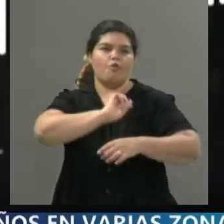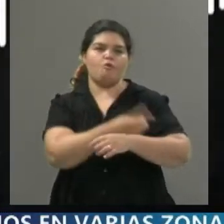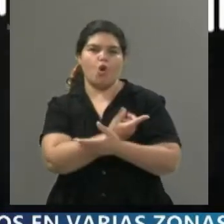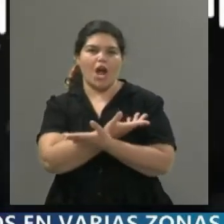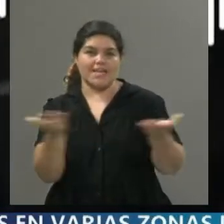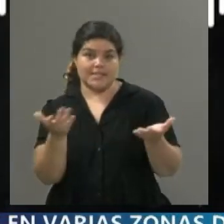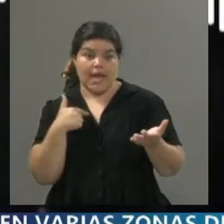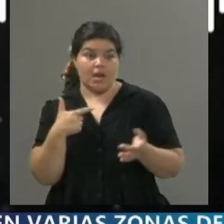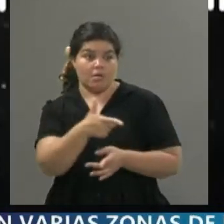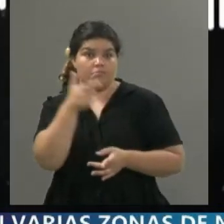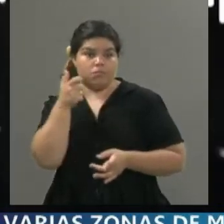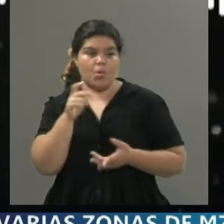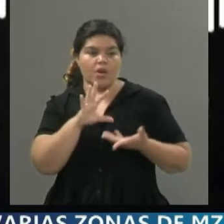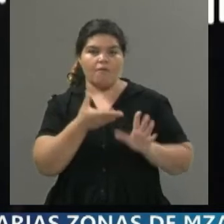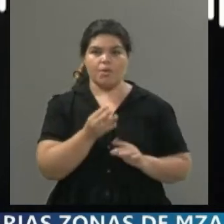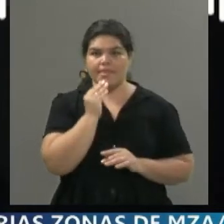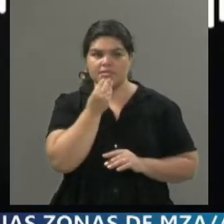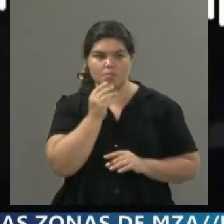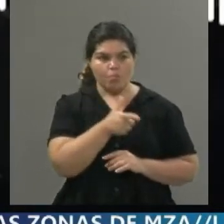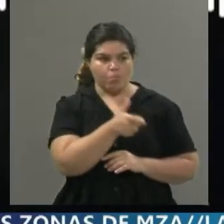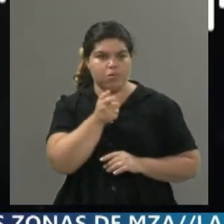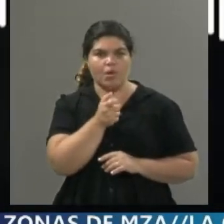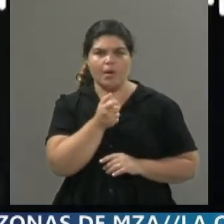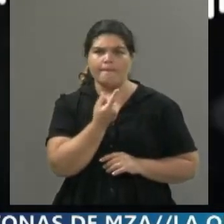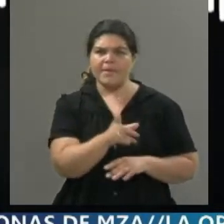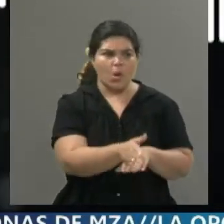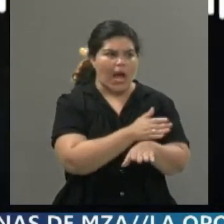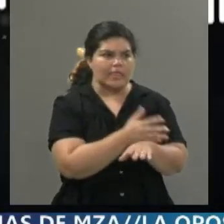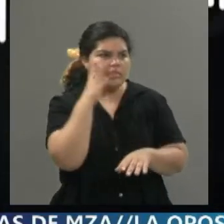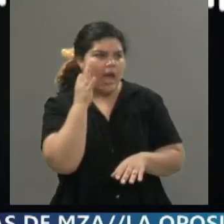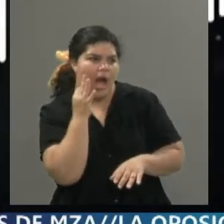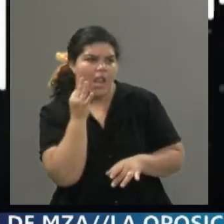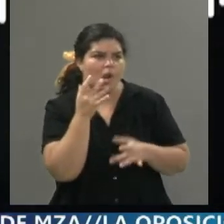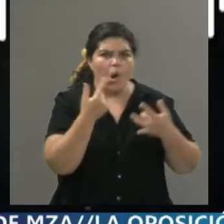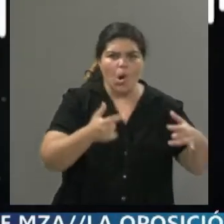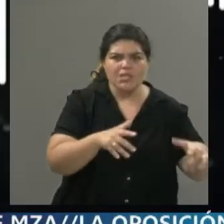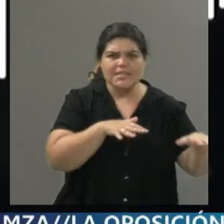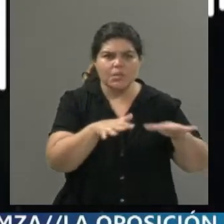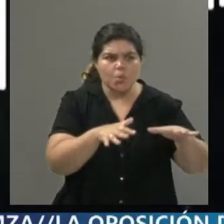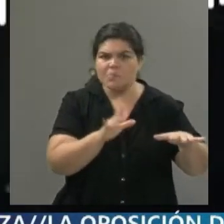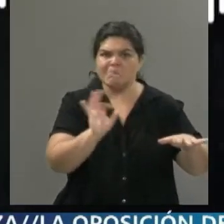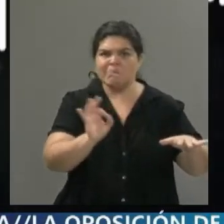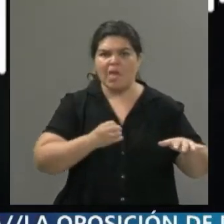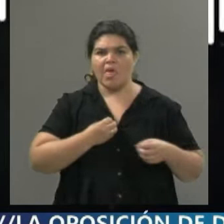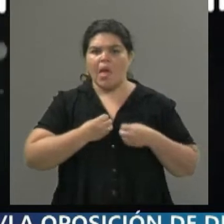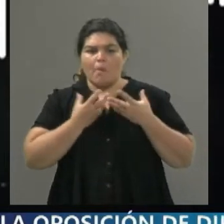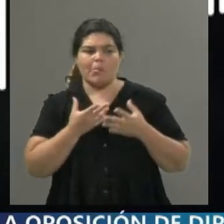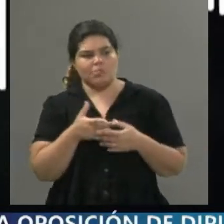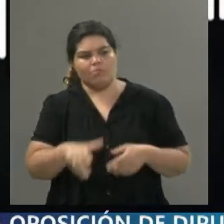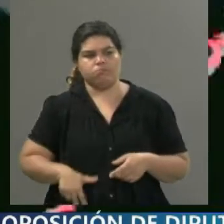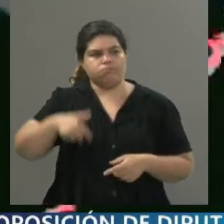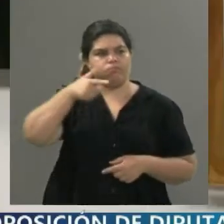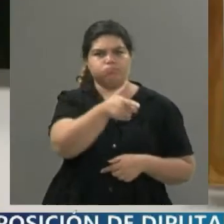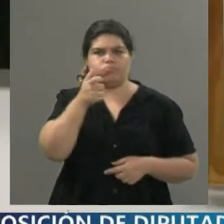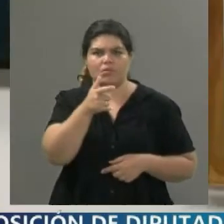utilizarlo discrecionalmente, sin ningún motivo y con razones hasta emocionales, podríamos decir. Y esto no fue